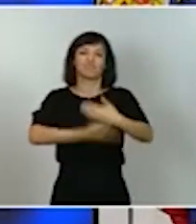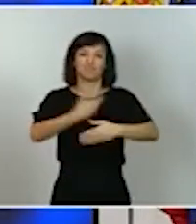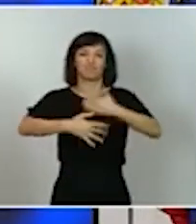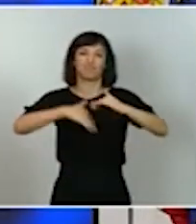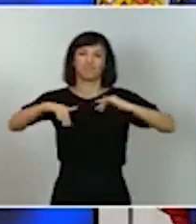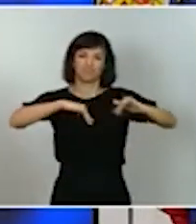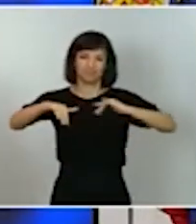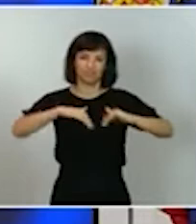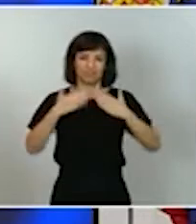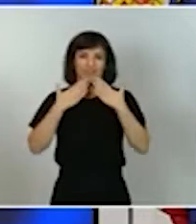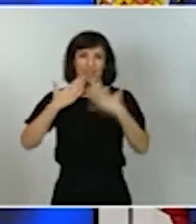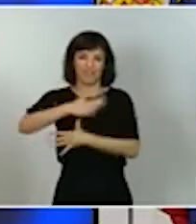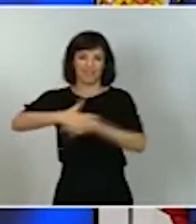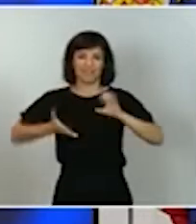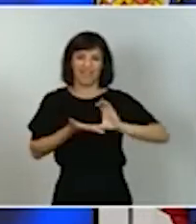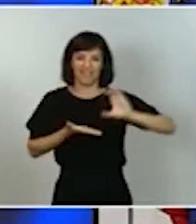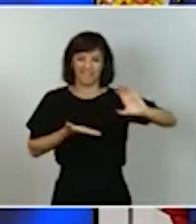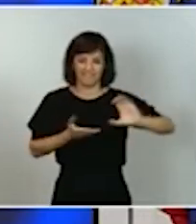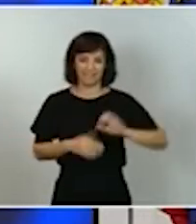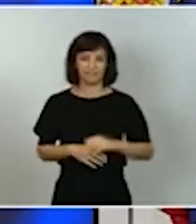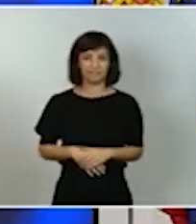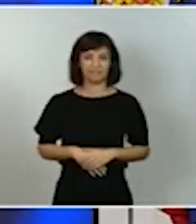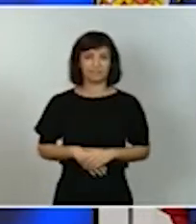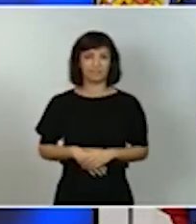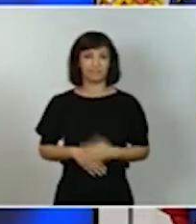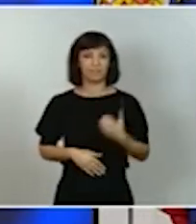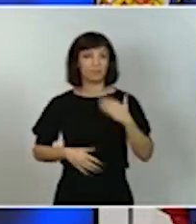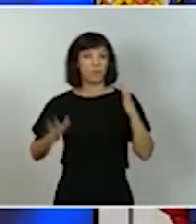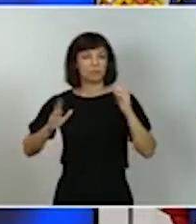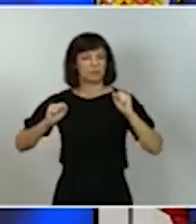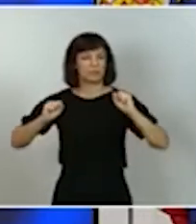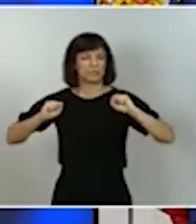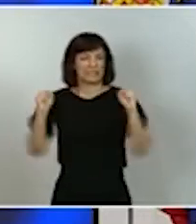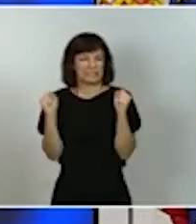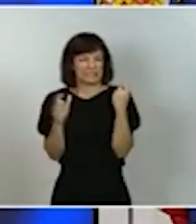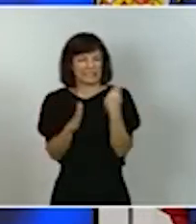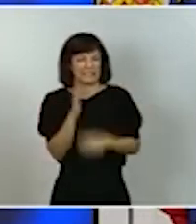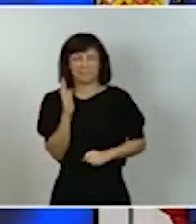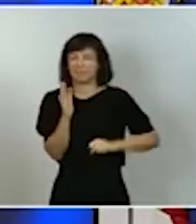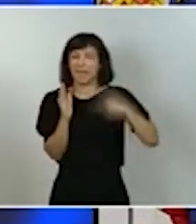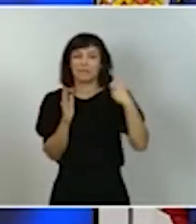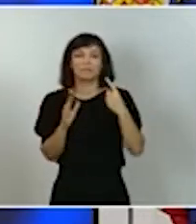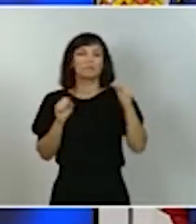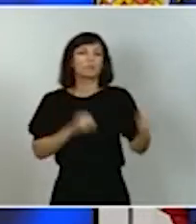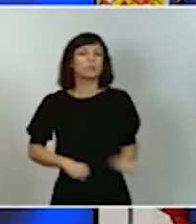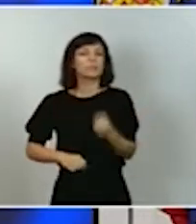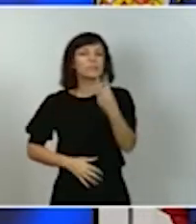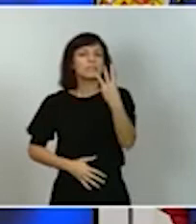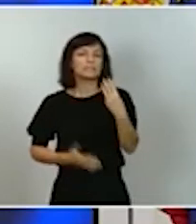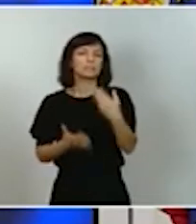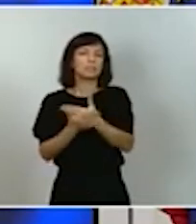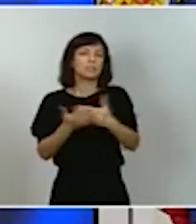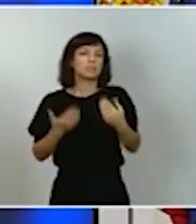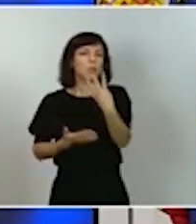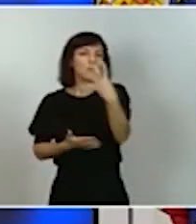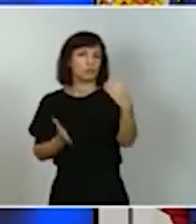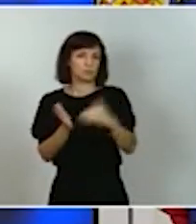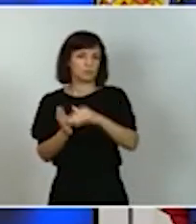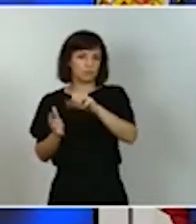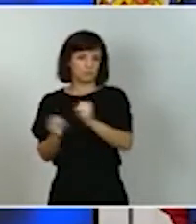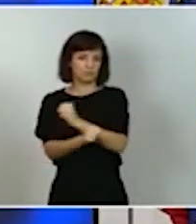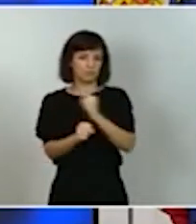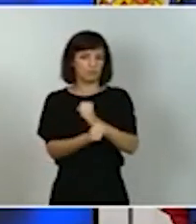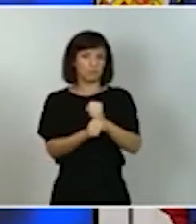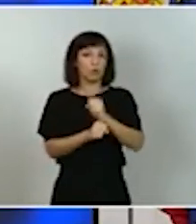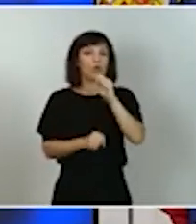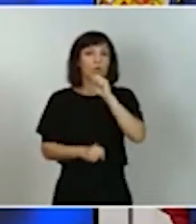Protegimos, en los momentos más duros del confinamiento, a 3.400.000 trabajadores y trabajadoras mediante los expedientes de regulación temporal de